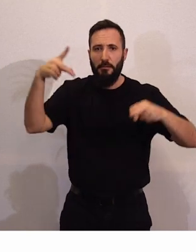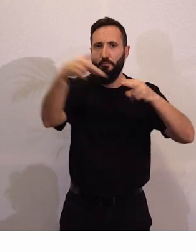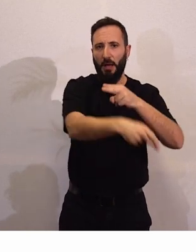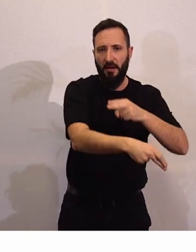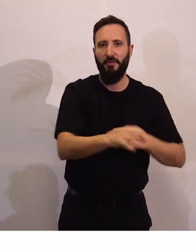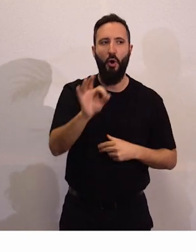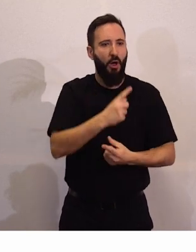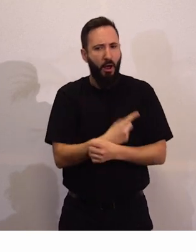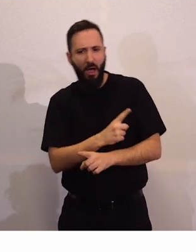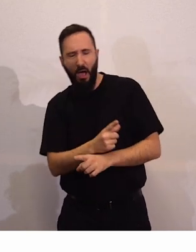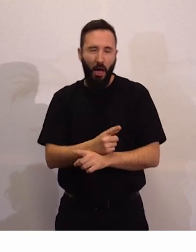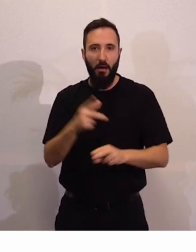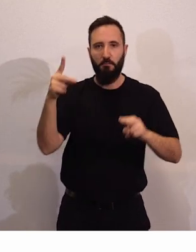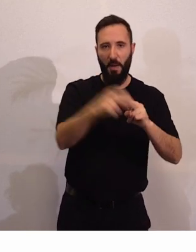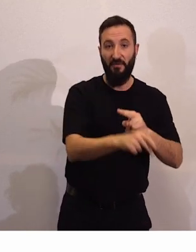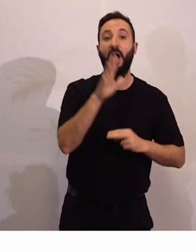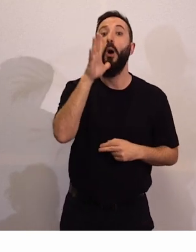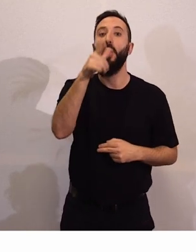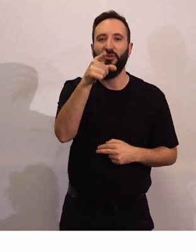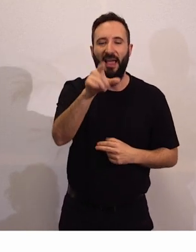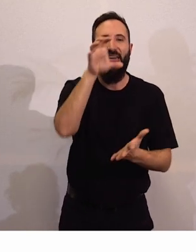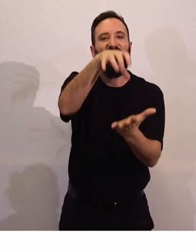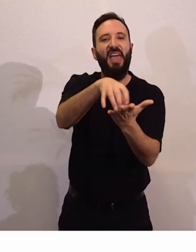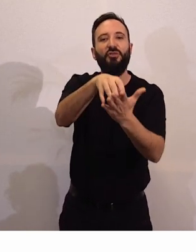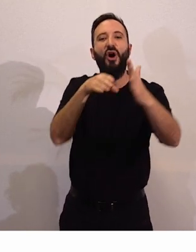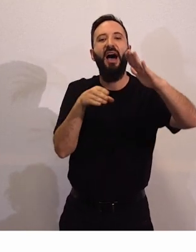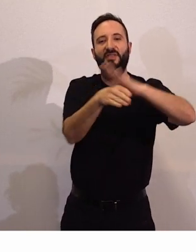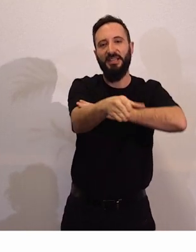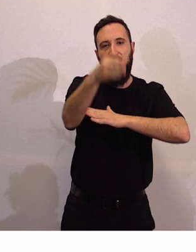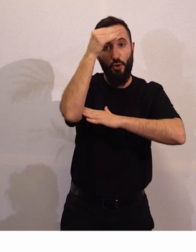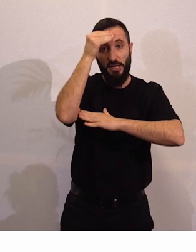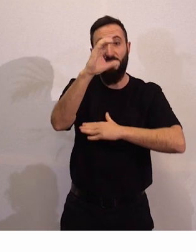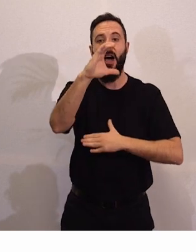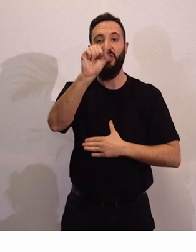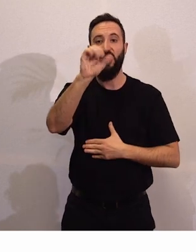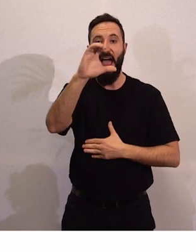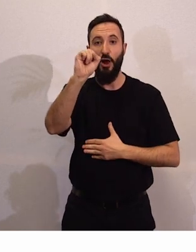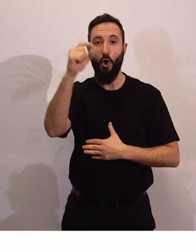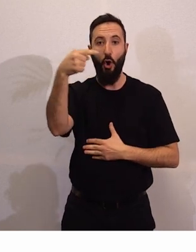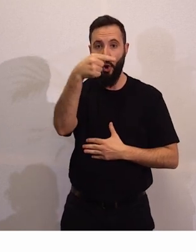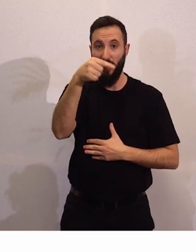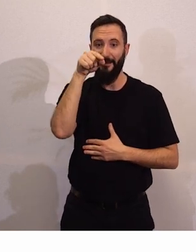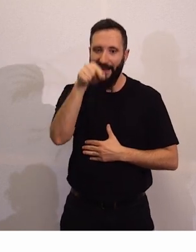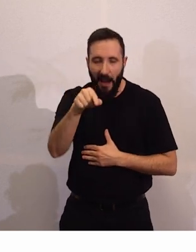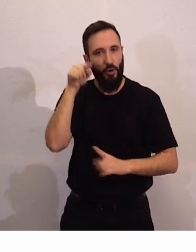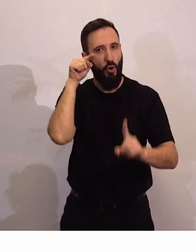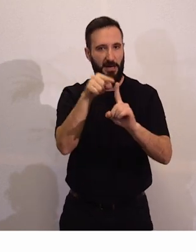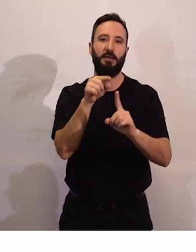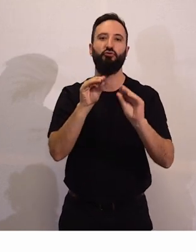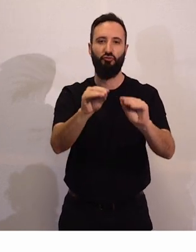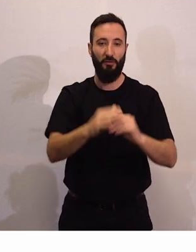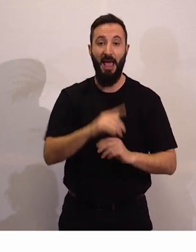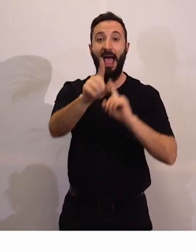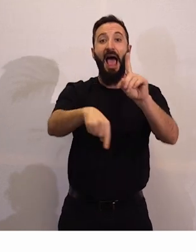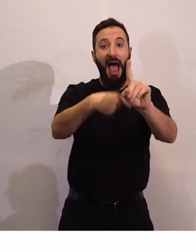nervios para eso está el Centro de Accesibilidad Cognitiva pero es que este centro fijaros va a